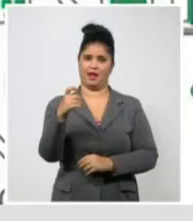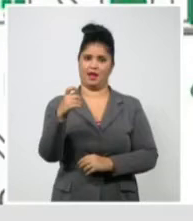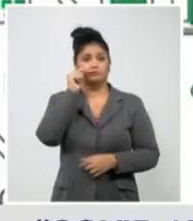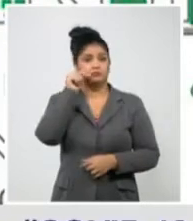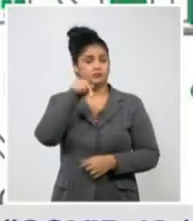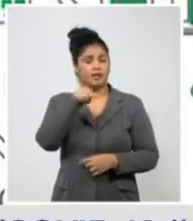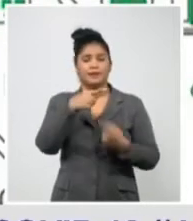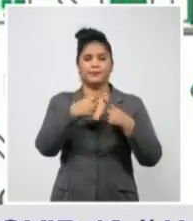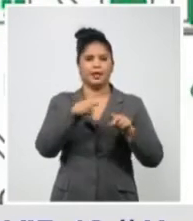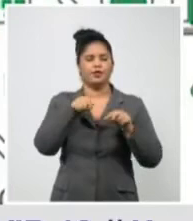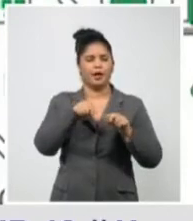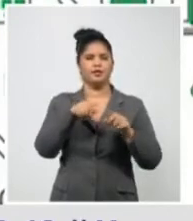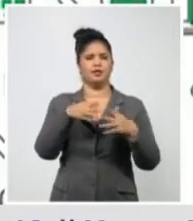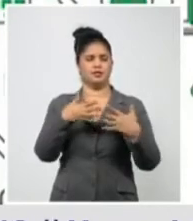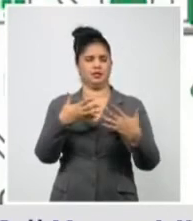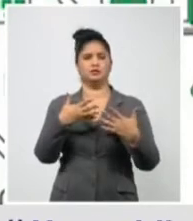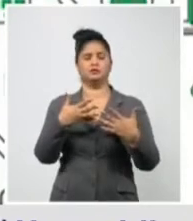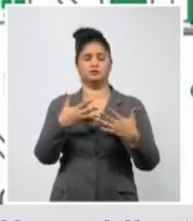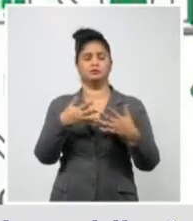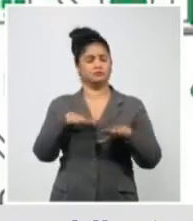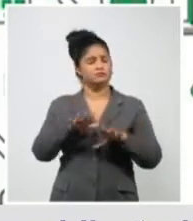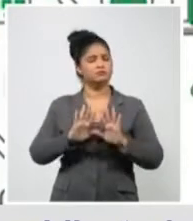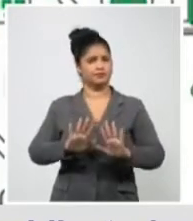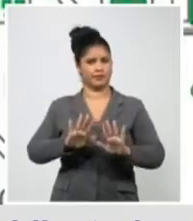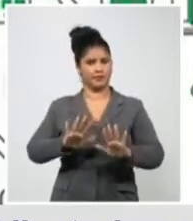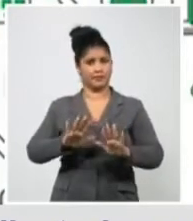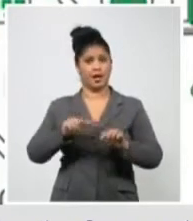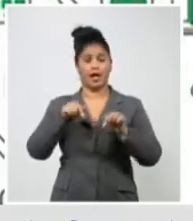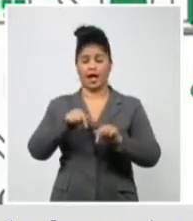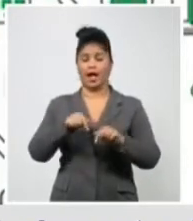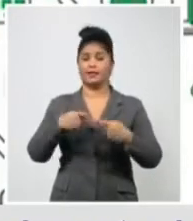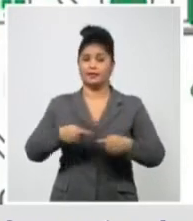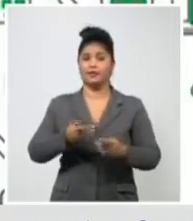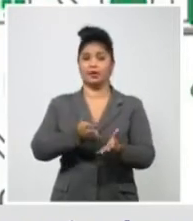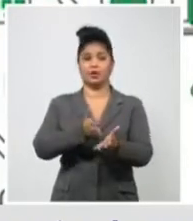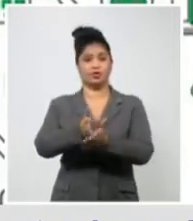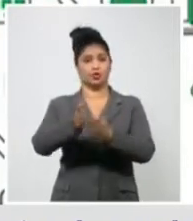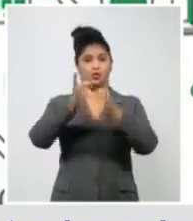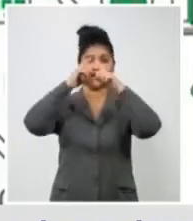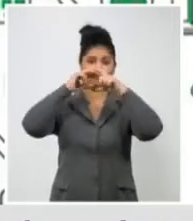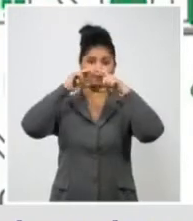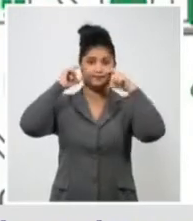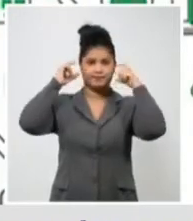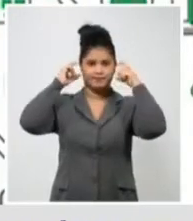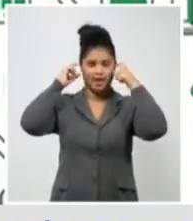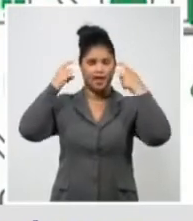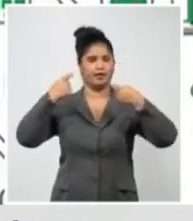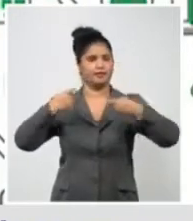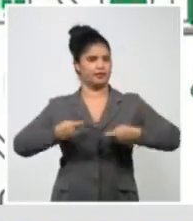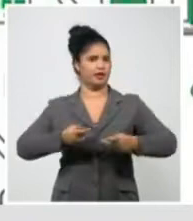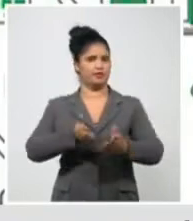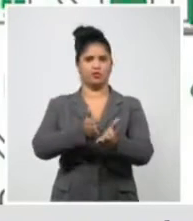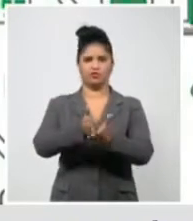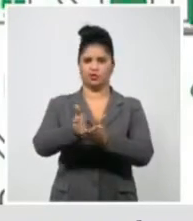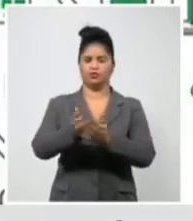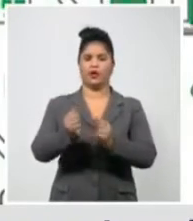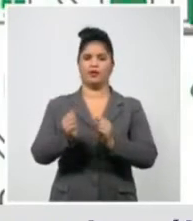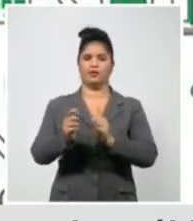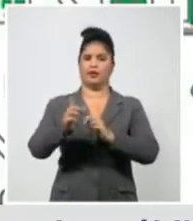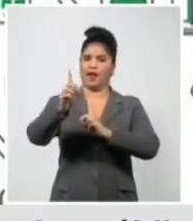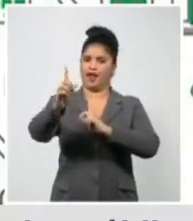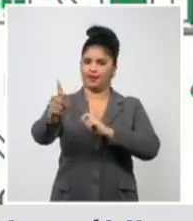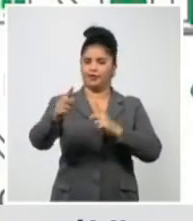fundamentales. Medidas del uso del nasobuco, medida del aislamiento entre las personas, medida de la